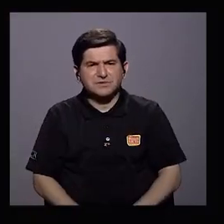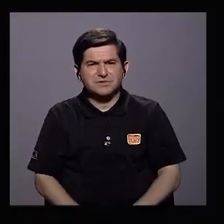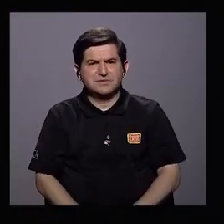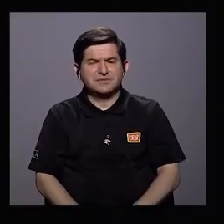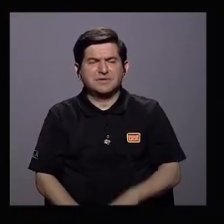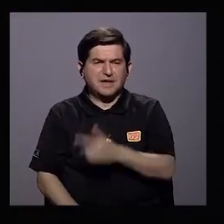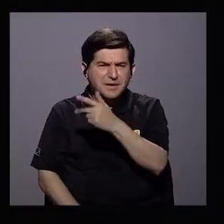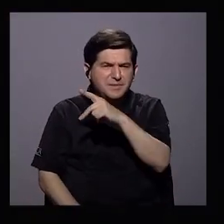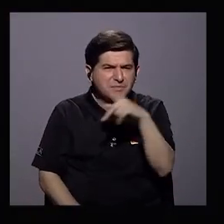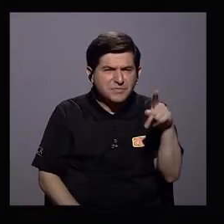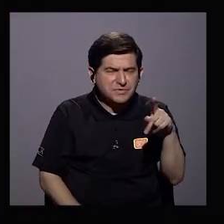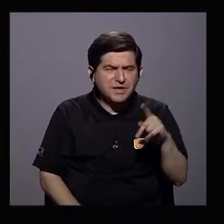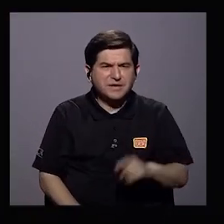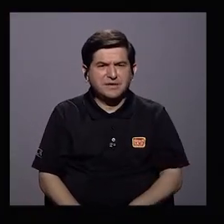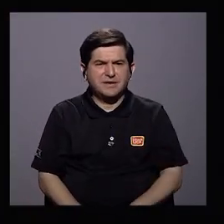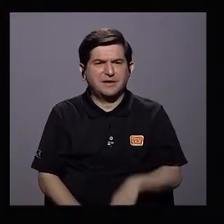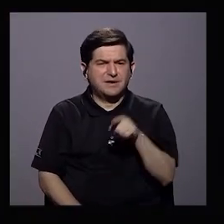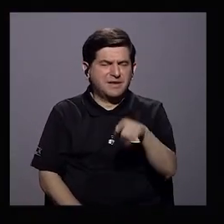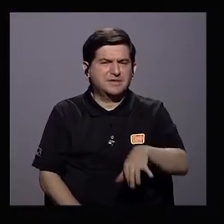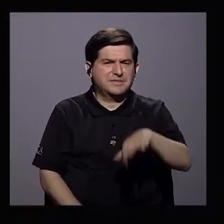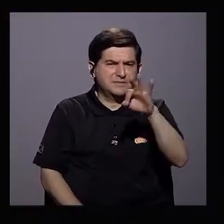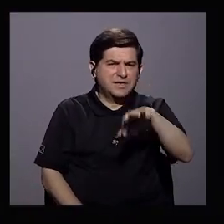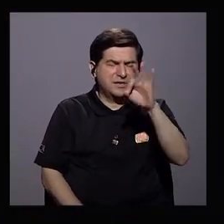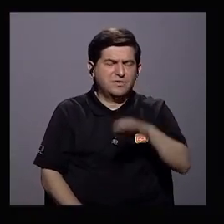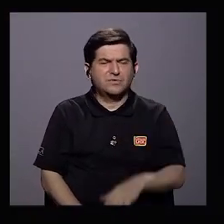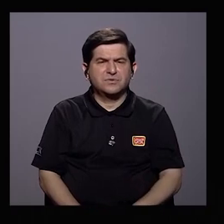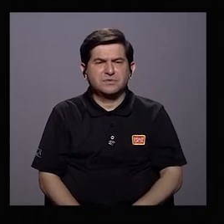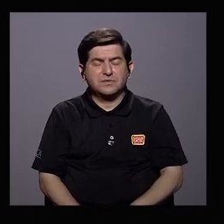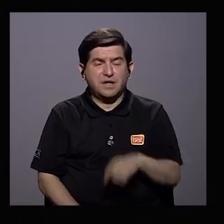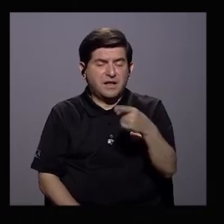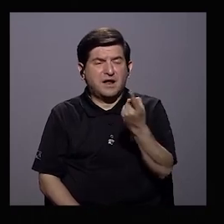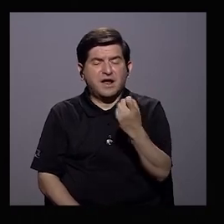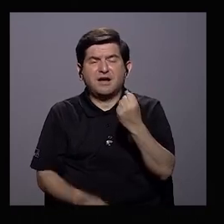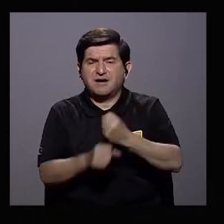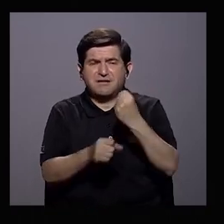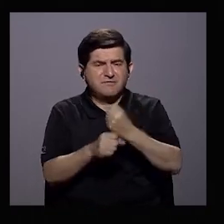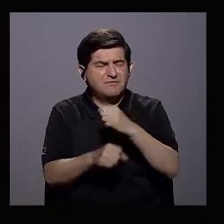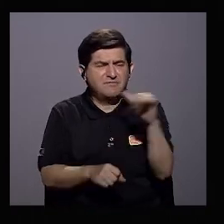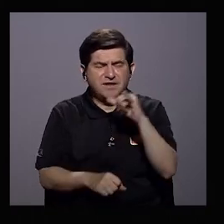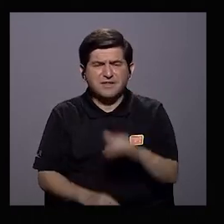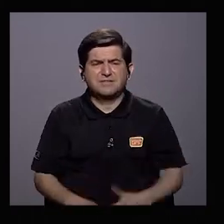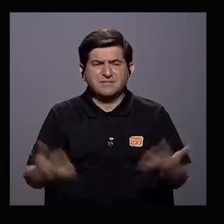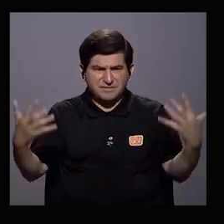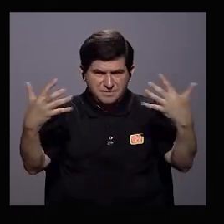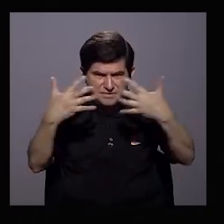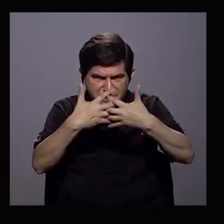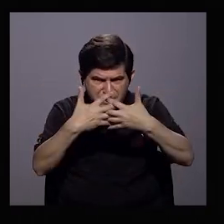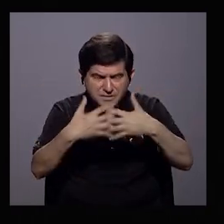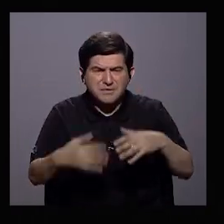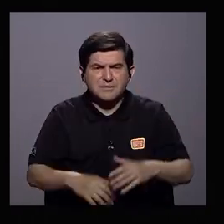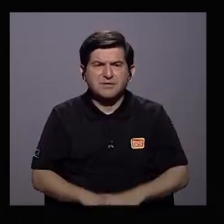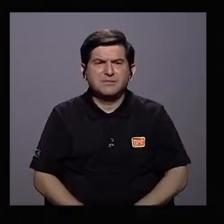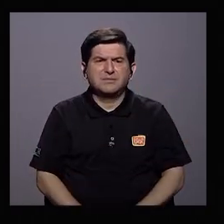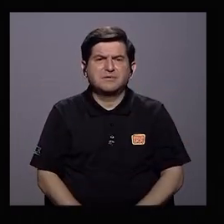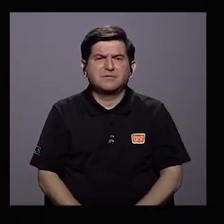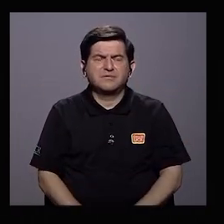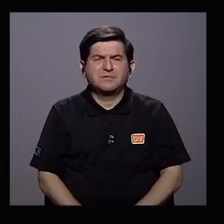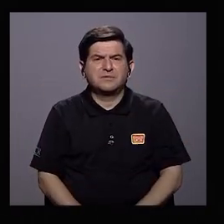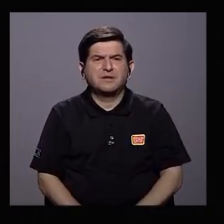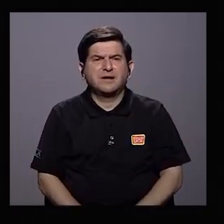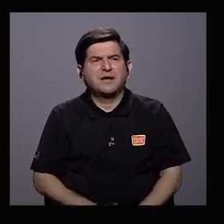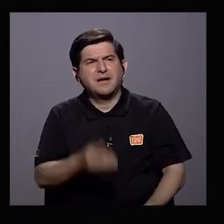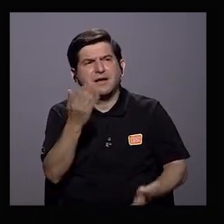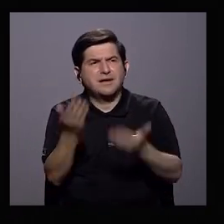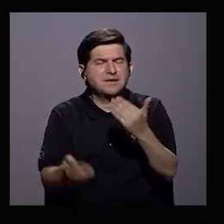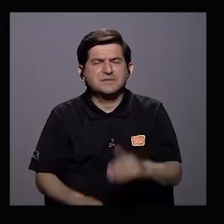Arenas obviamente, pero en el caso de Punta Arenas nos encontramos un índice de altísimo desempleo que también se conjuga con la